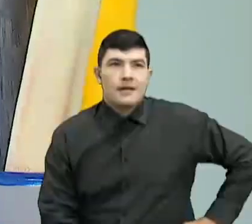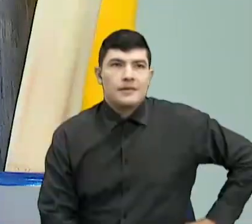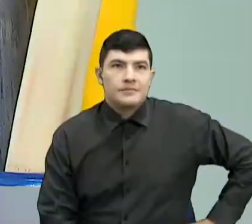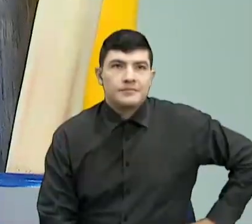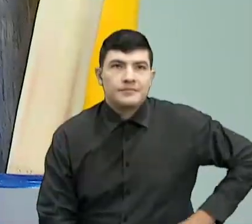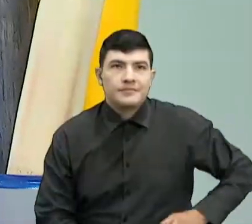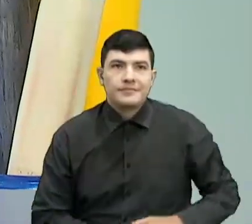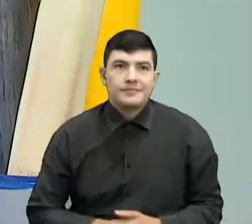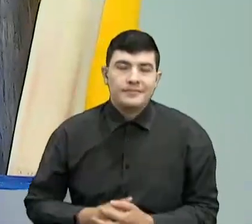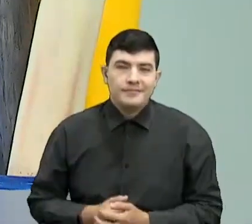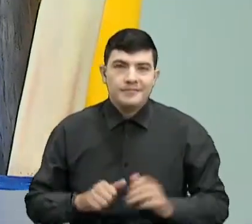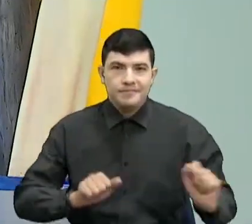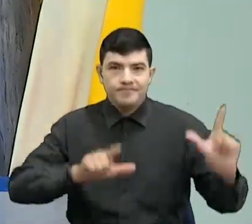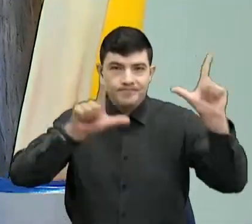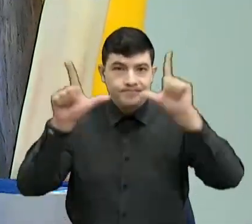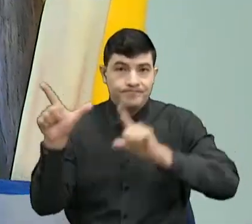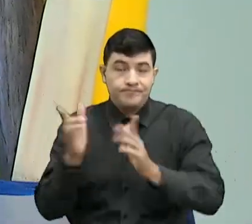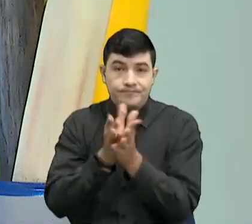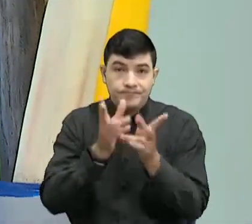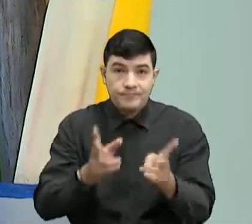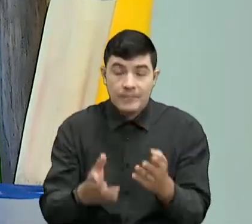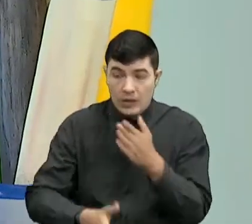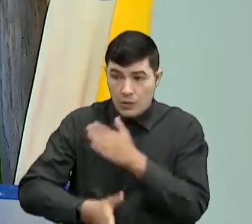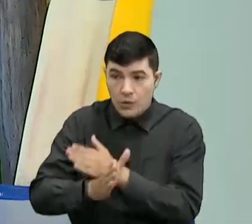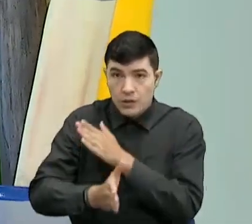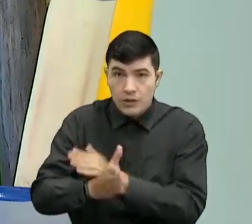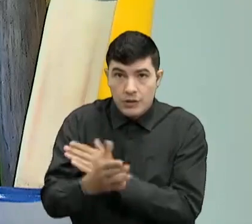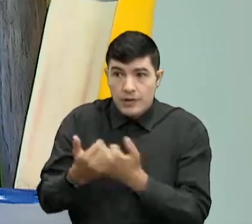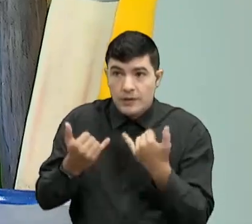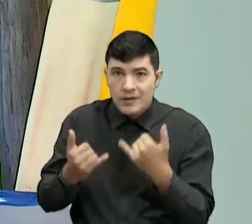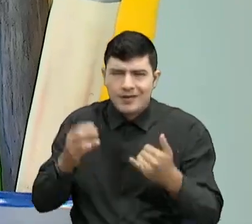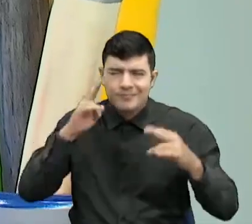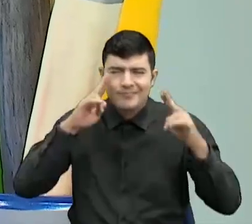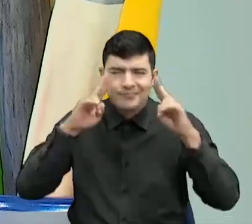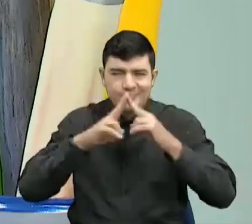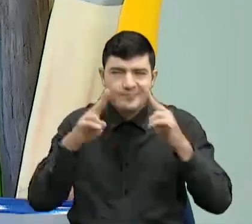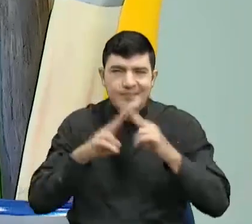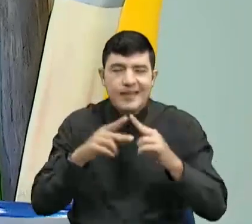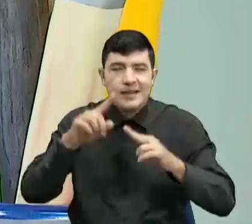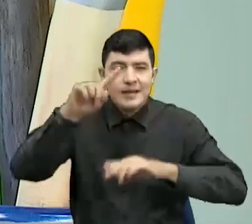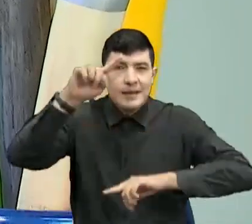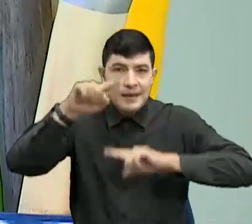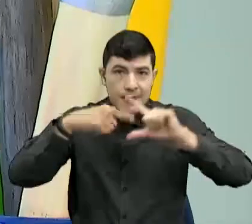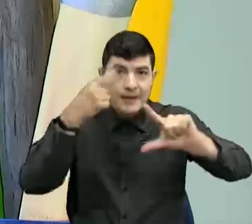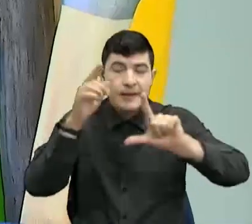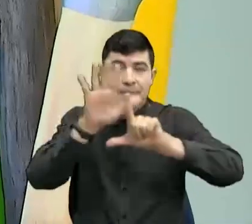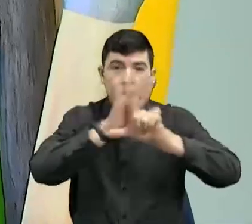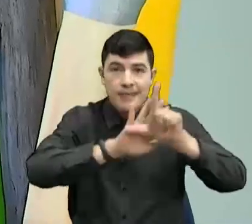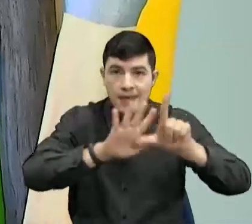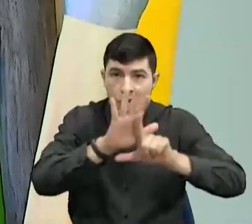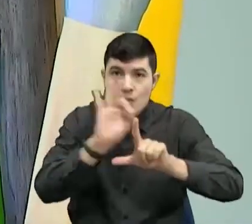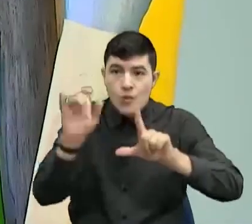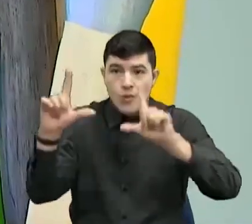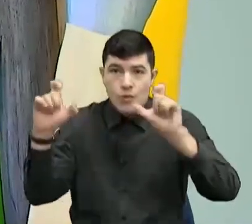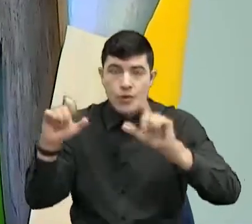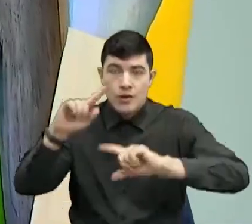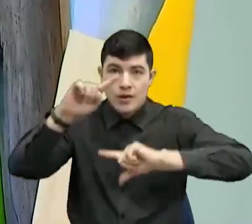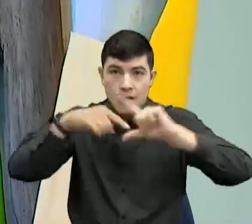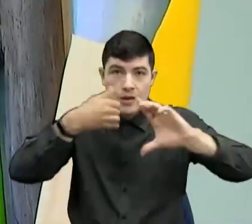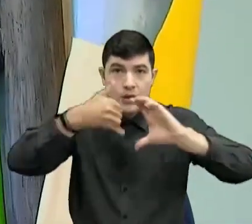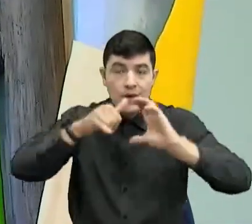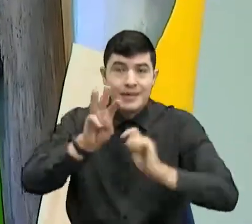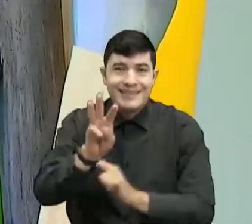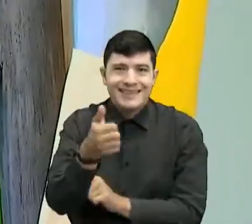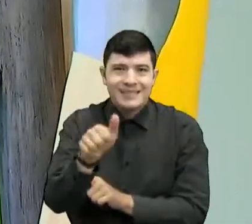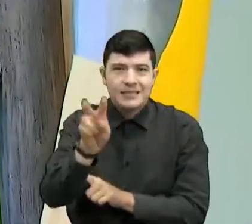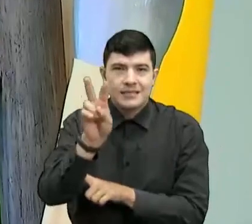Mis amores hermosos, volvemos al espacio en donde los vemos y los escuchamos a través de la línea de WhatsApp 317